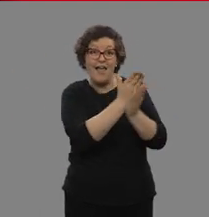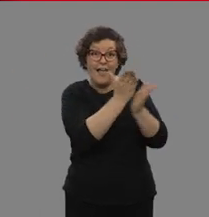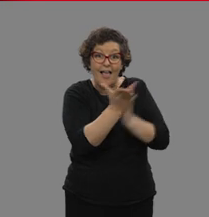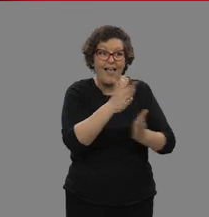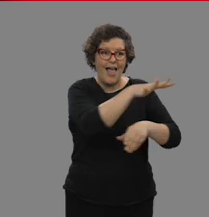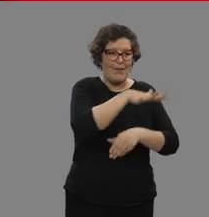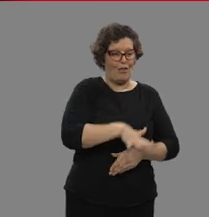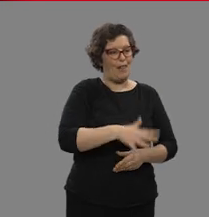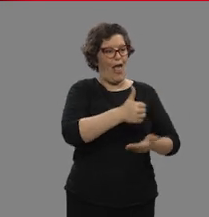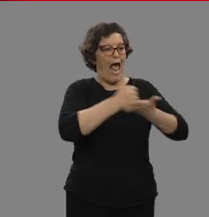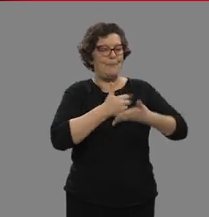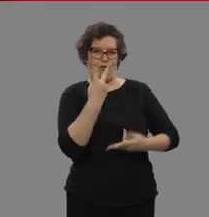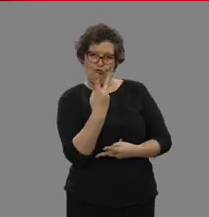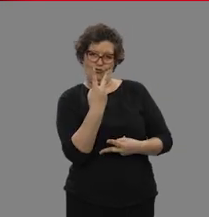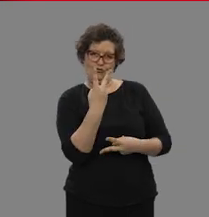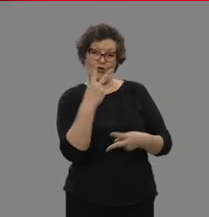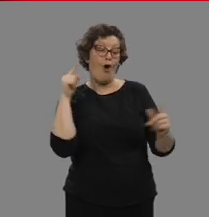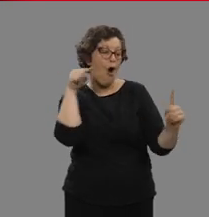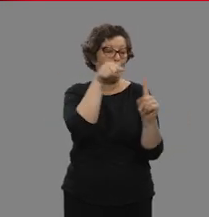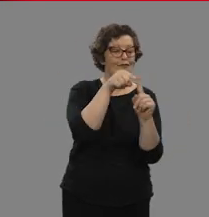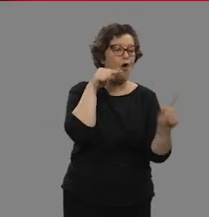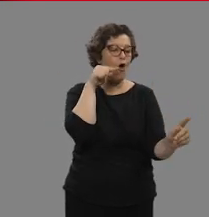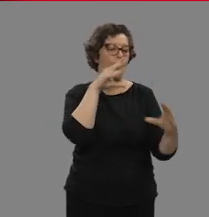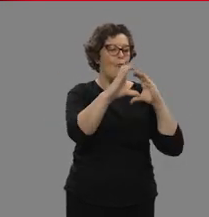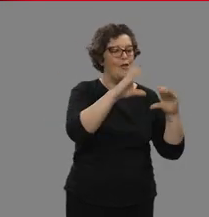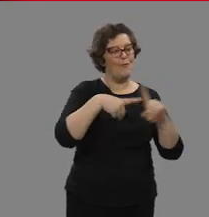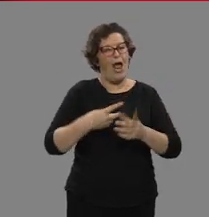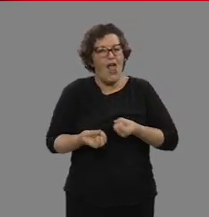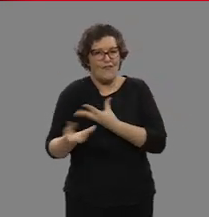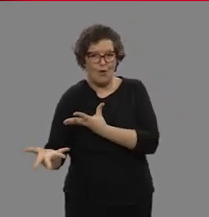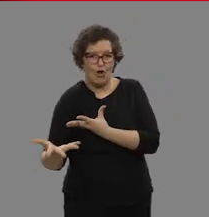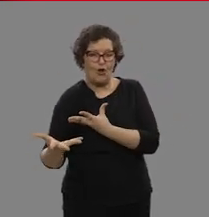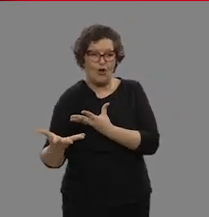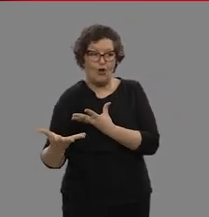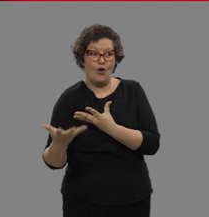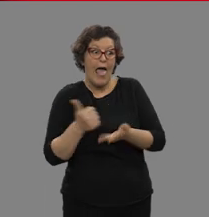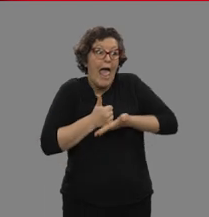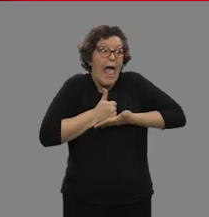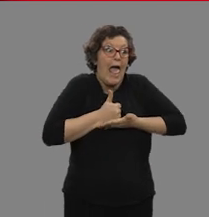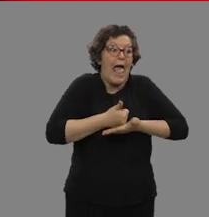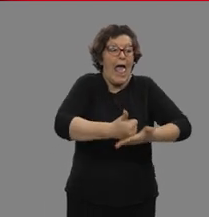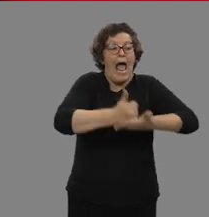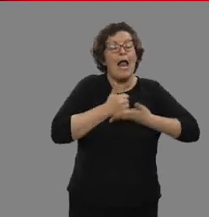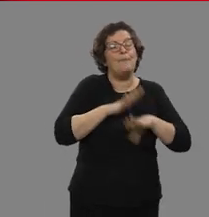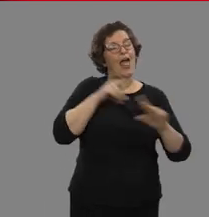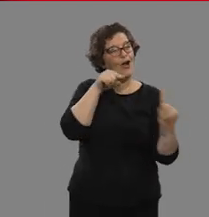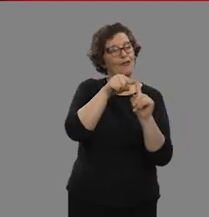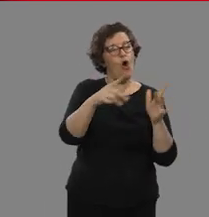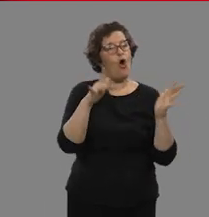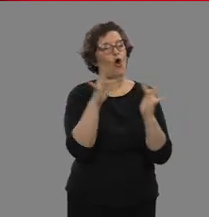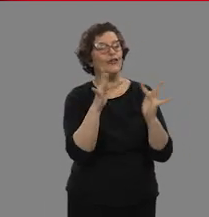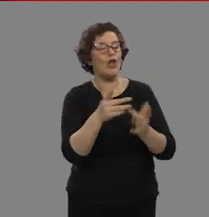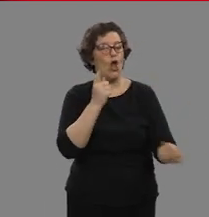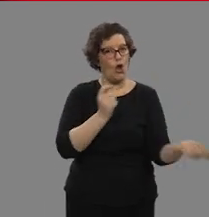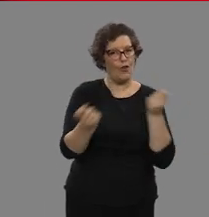dos espacios Help como medio de comunicación e información. Help contacta con tu coordinador donde puedes